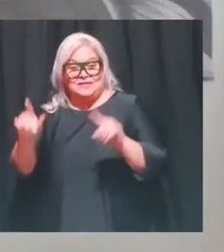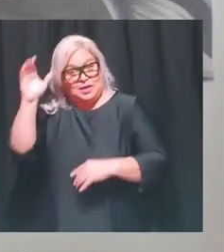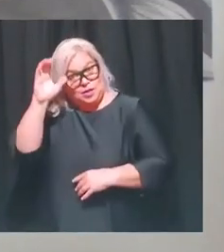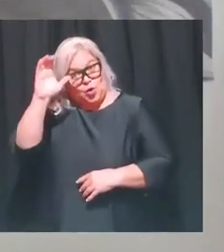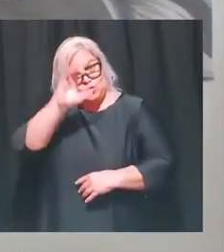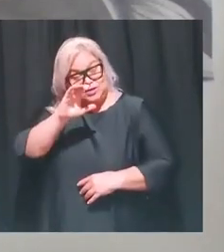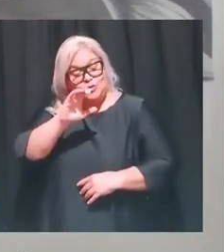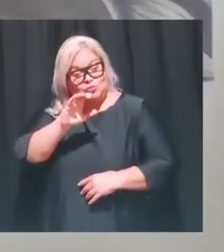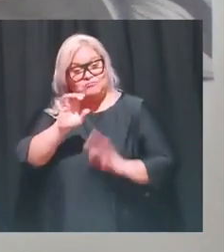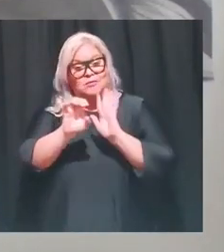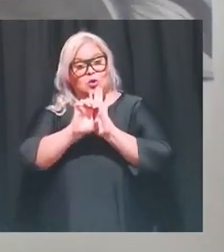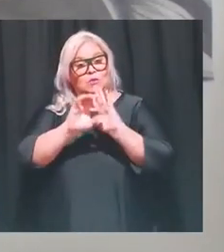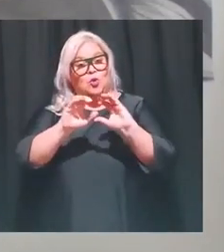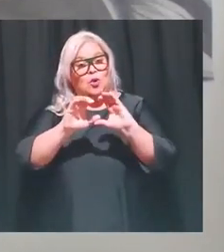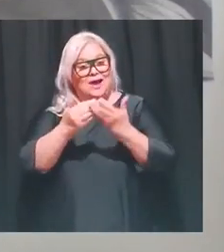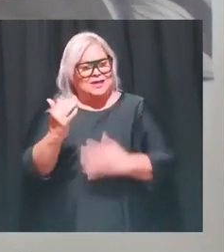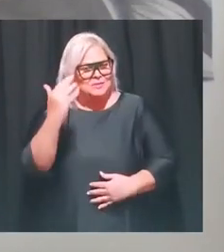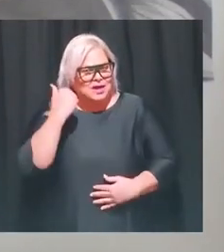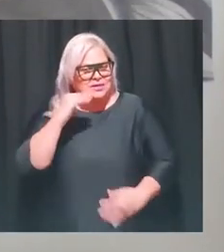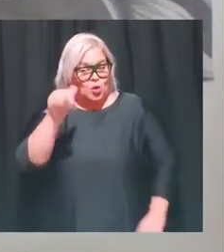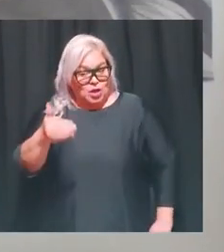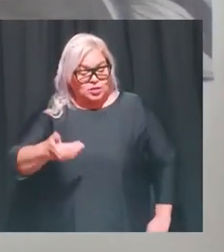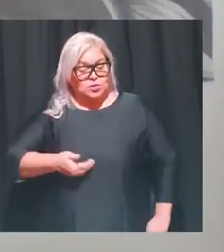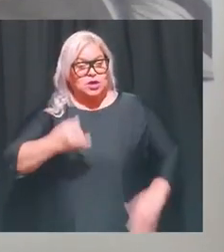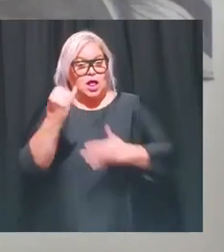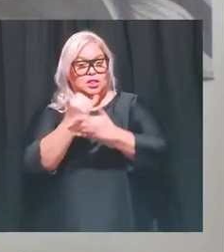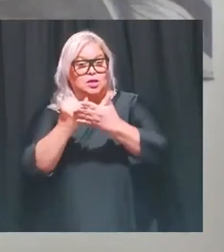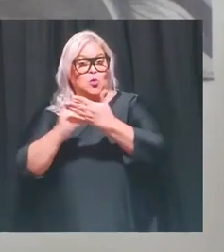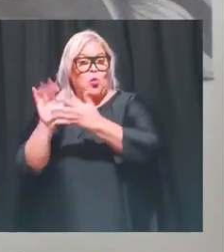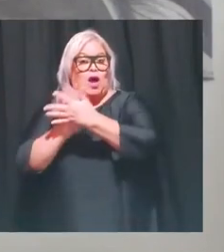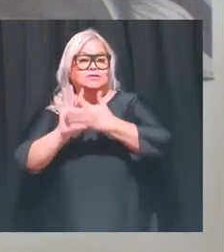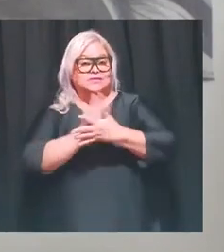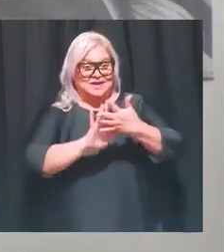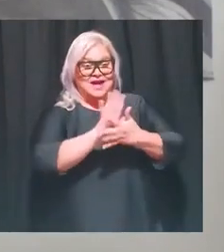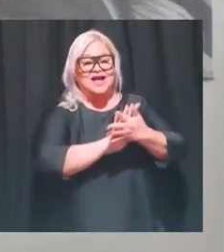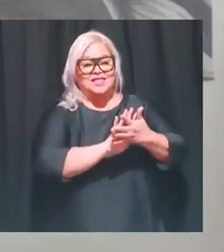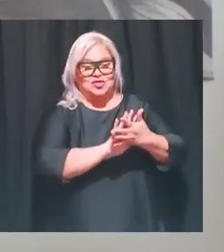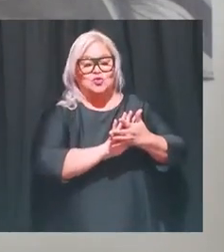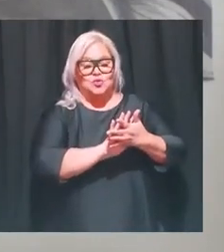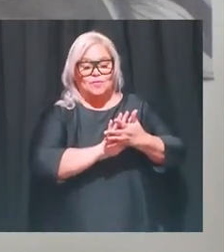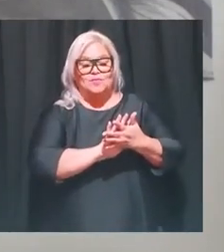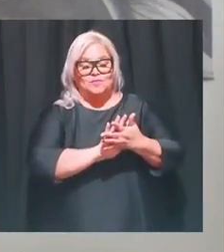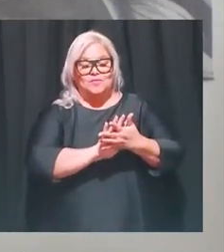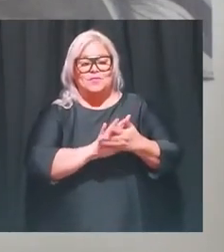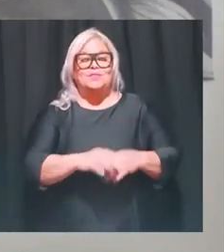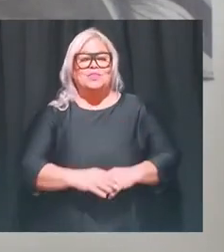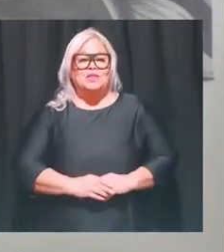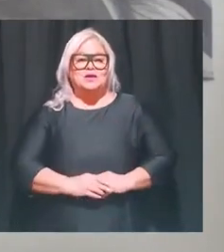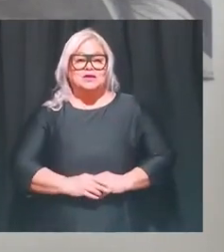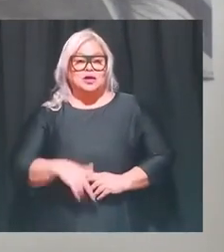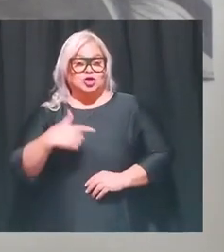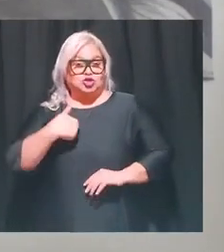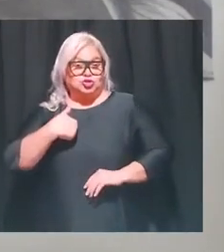clase pasada fue una introducción a lo que es el dibujo abstracto y yo